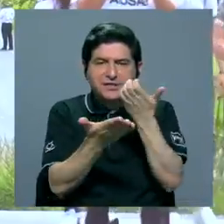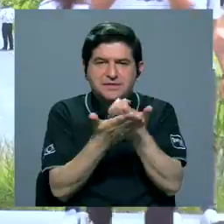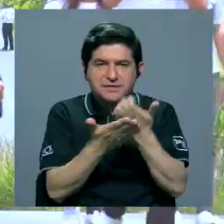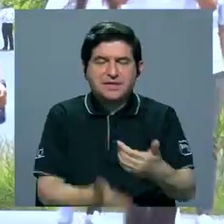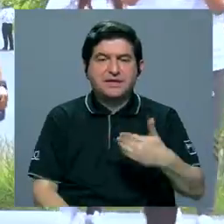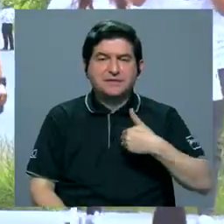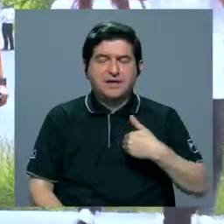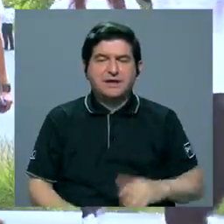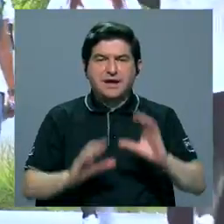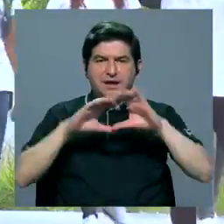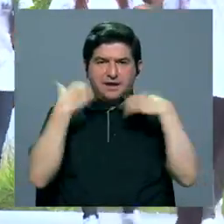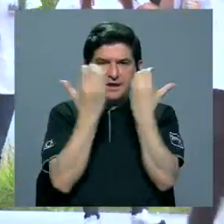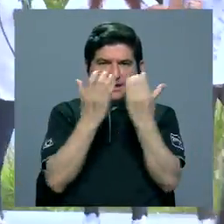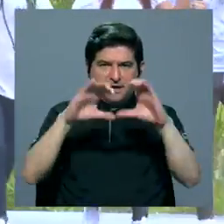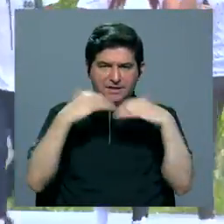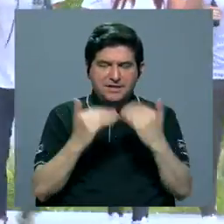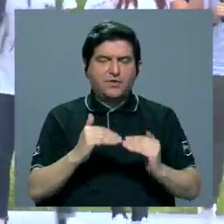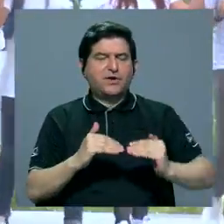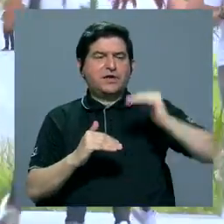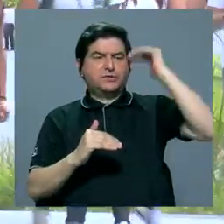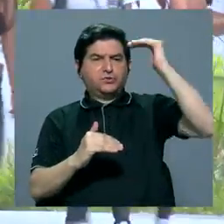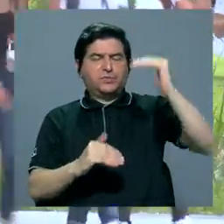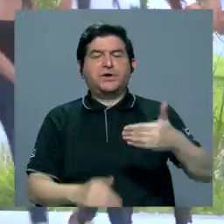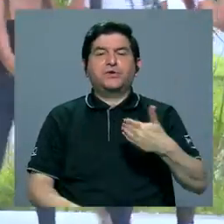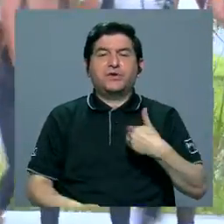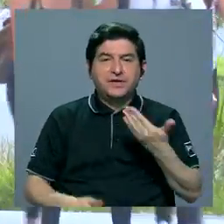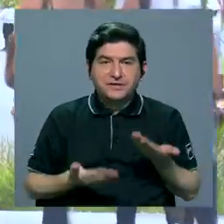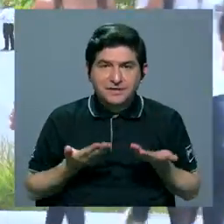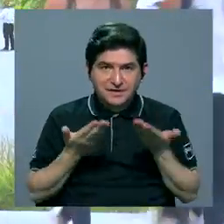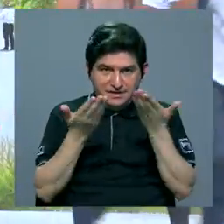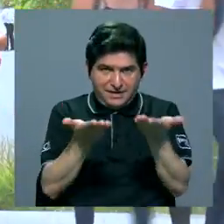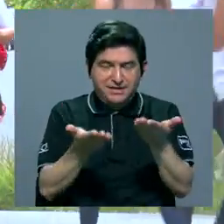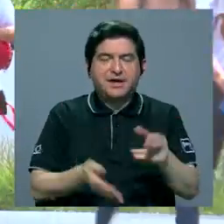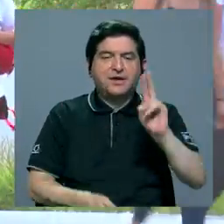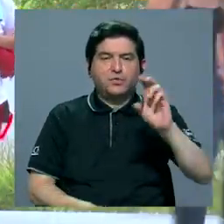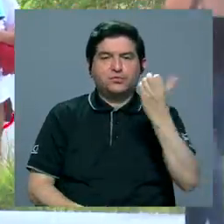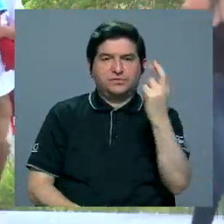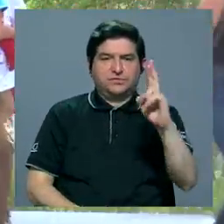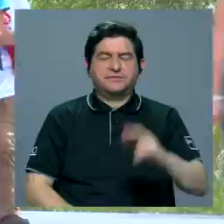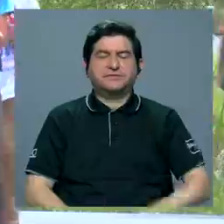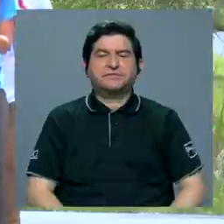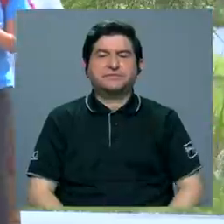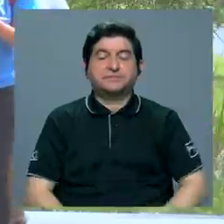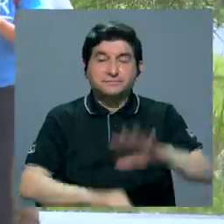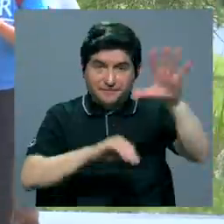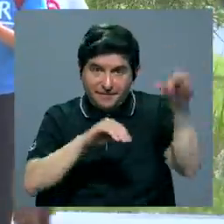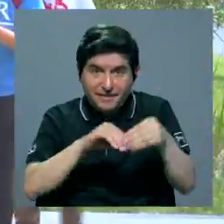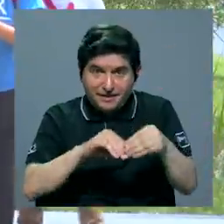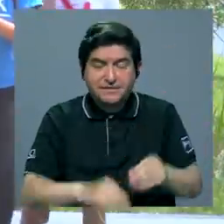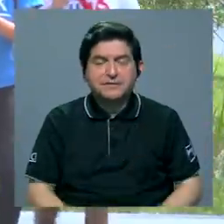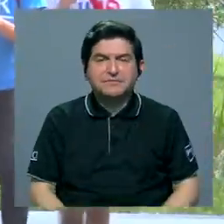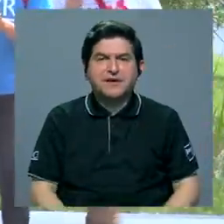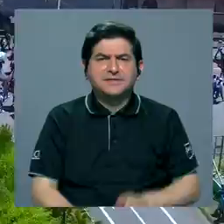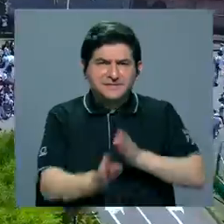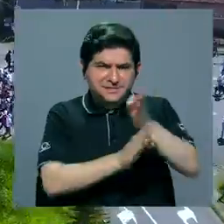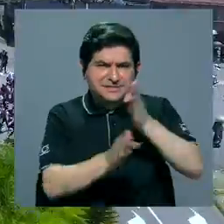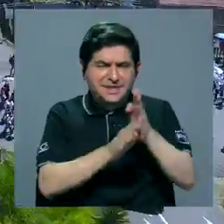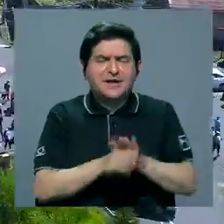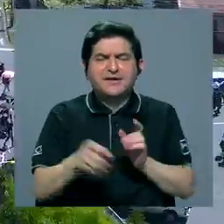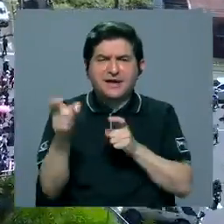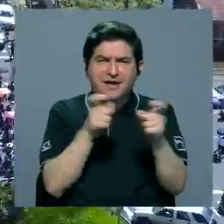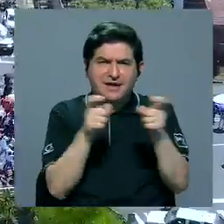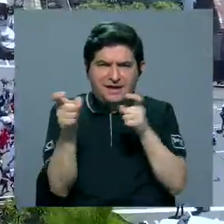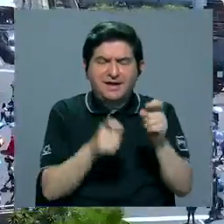cuenta con la categoría de beca más alta que otorga la Universidad de Costa Rica. Además, estudia la carrera de